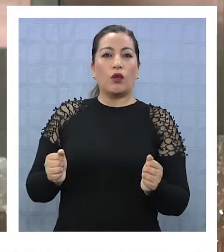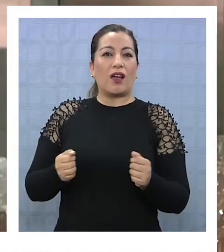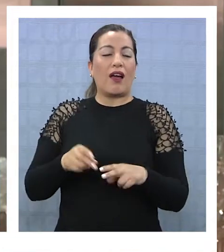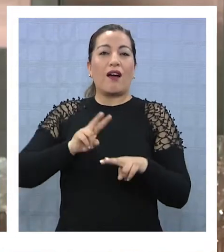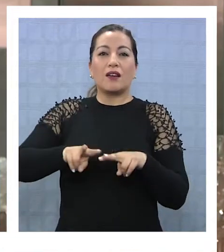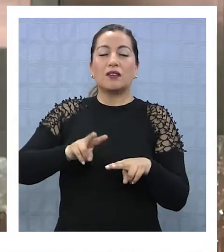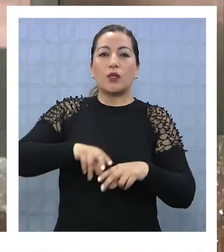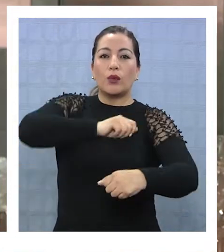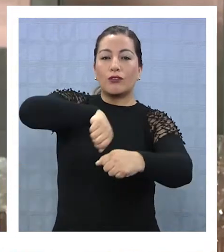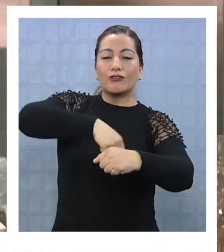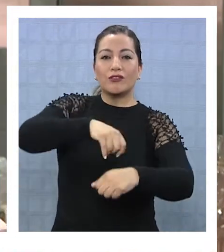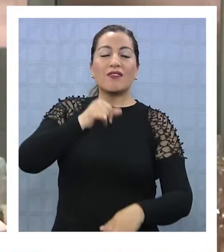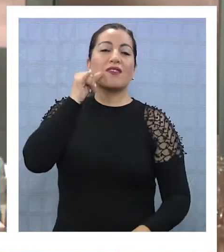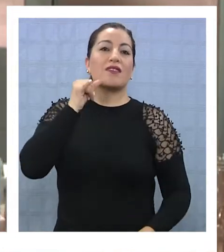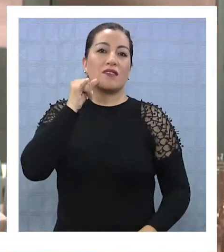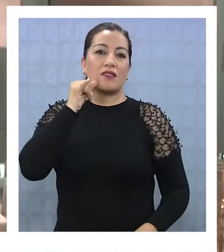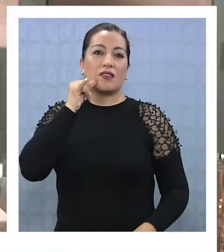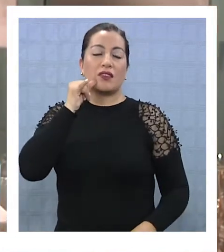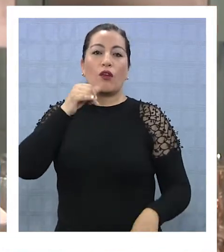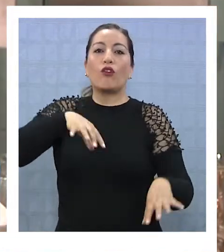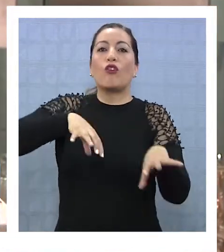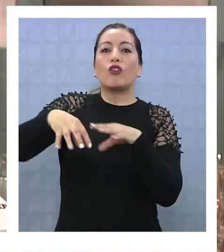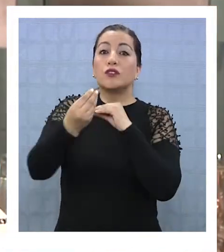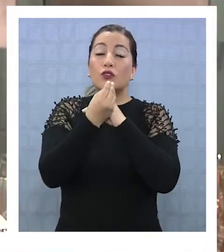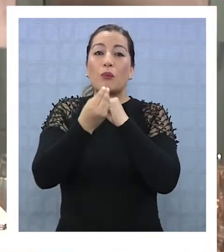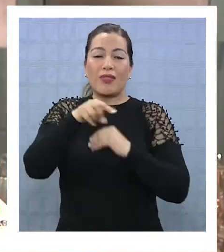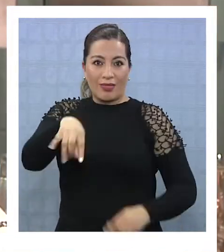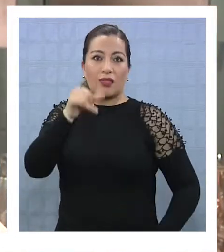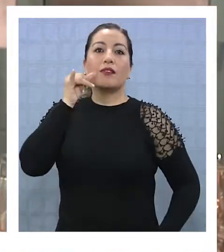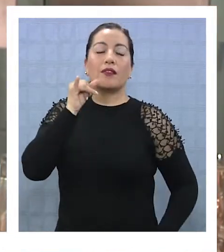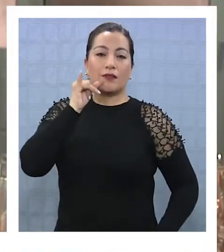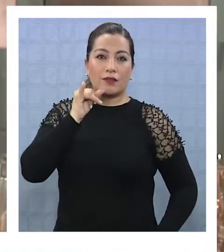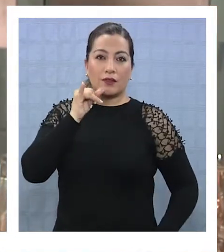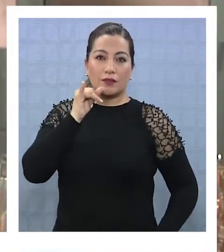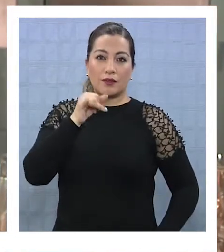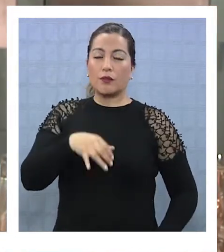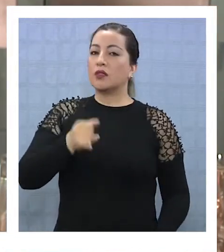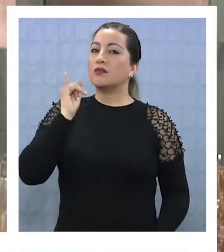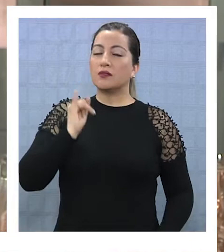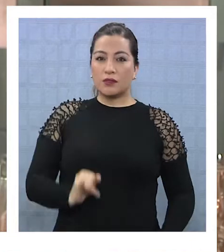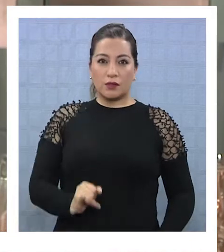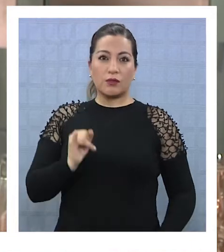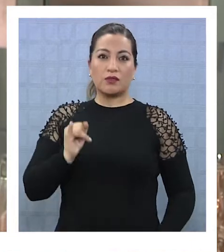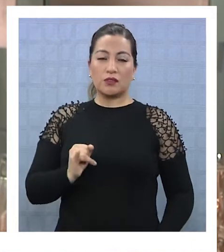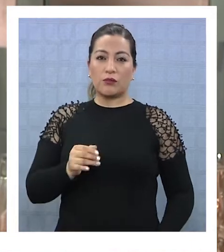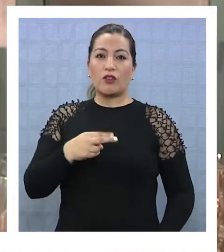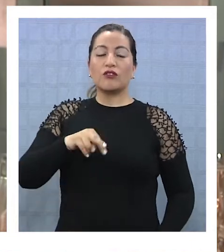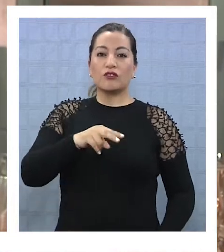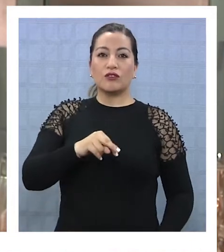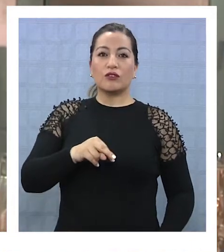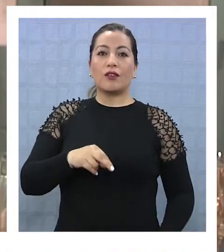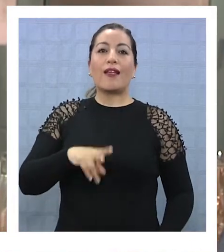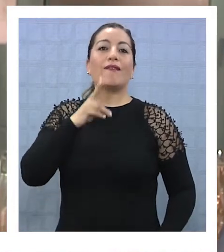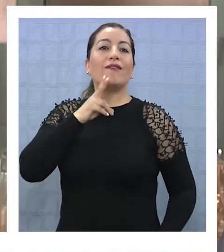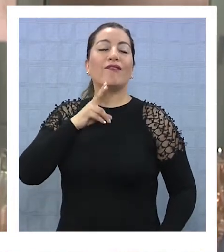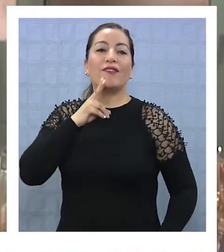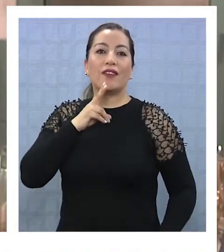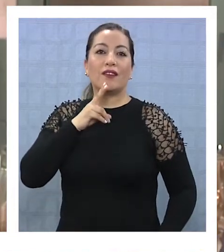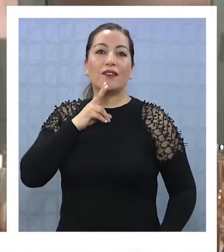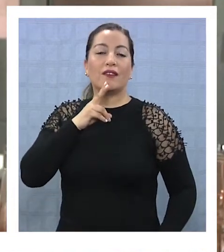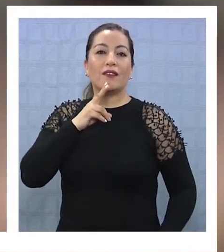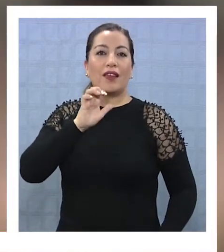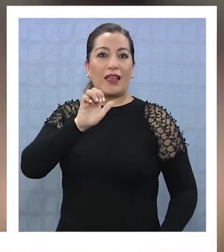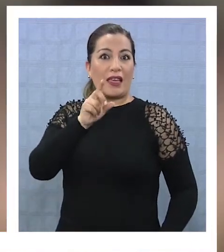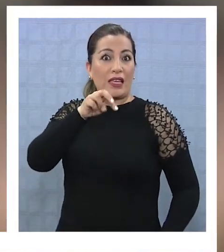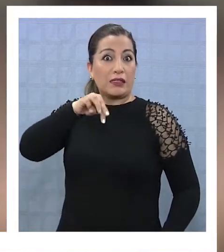Esmeralda es hacer una cocina iquiqueña, una cocina con producto local, pero siempre a lo que nos convoca la comida que es al vino,